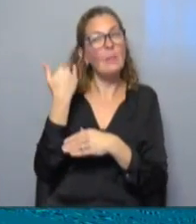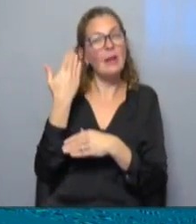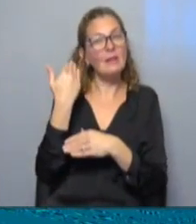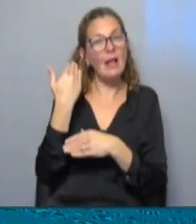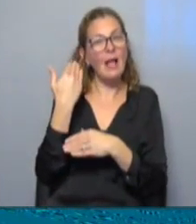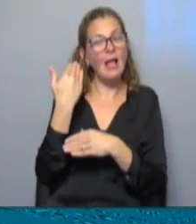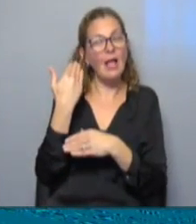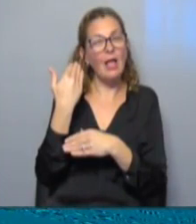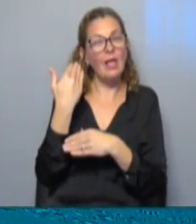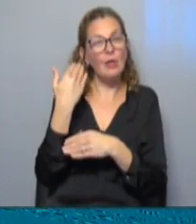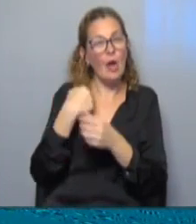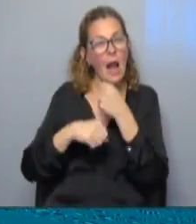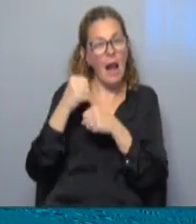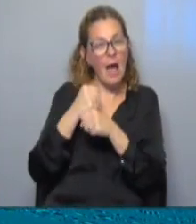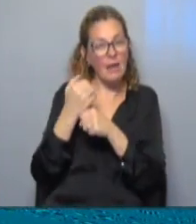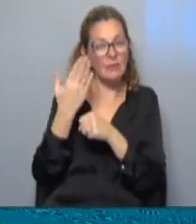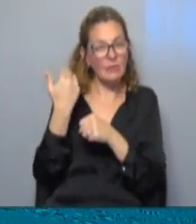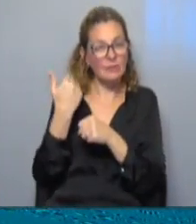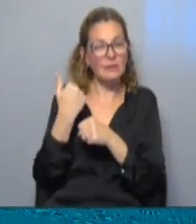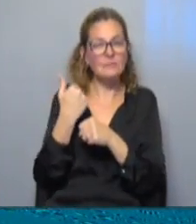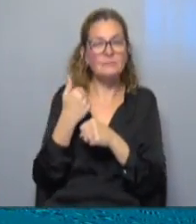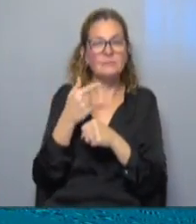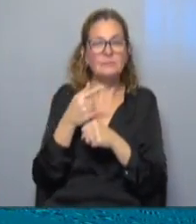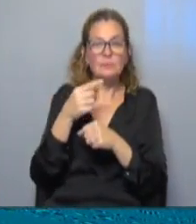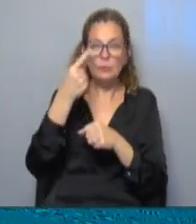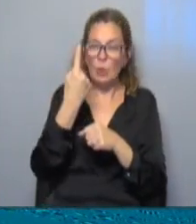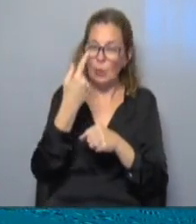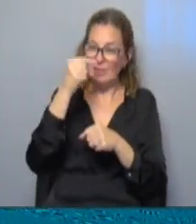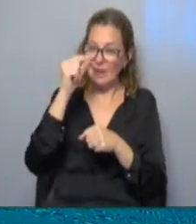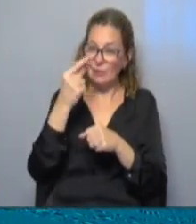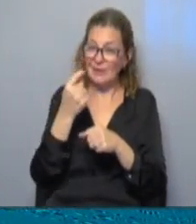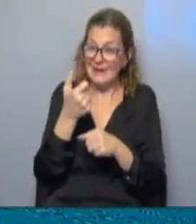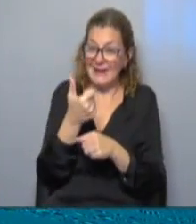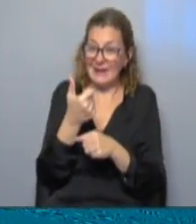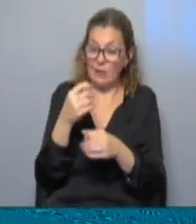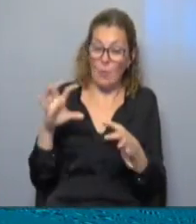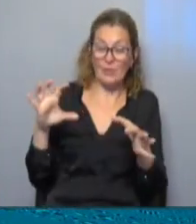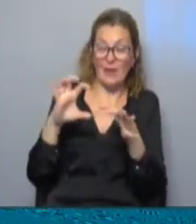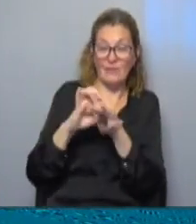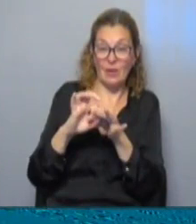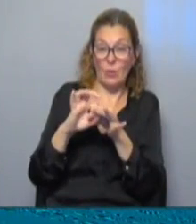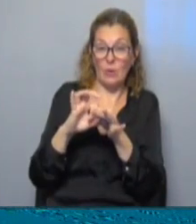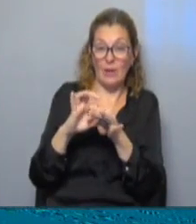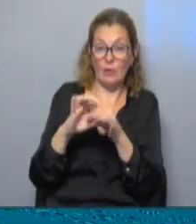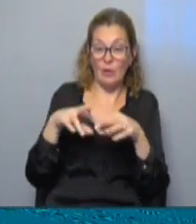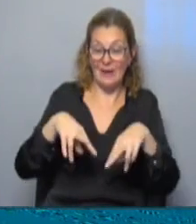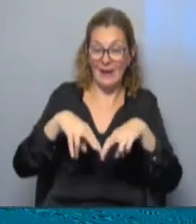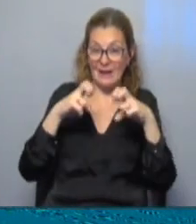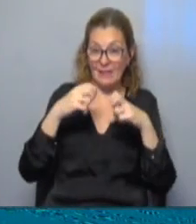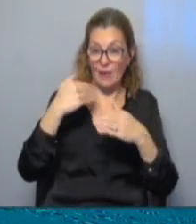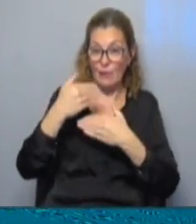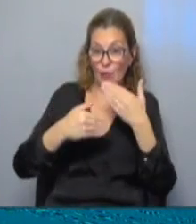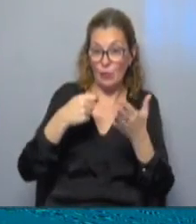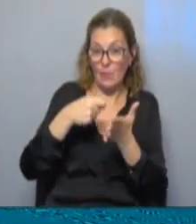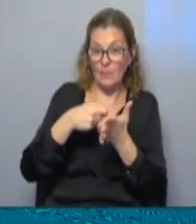términos interanuales de lo que ha sucedido vamos a hablar de un dato muy reciente que está vinculado con el análisis de la evolución de los